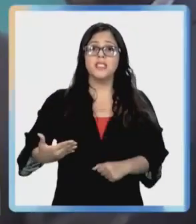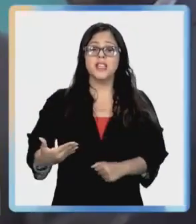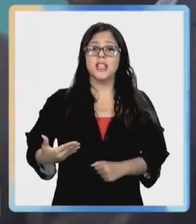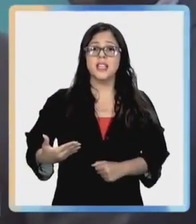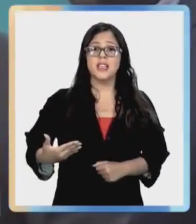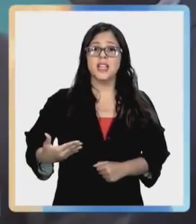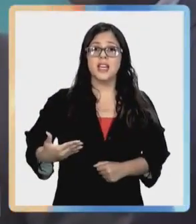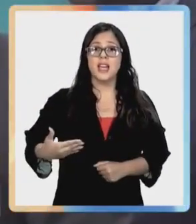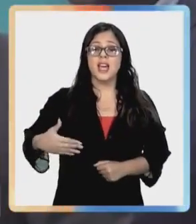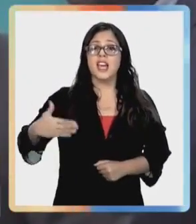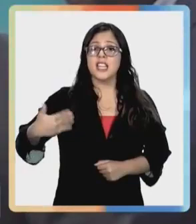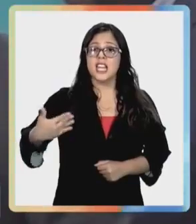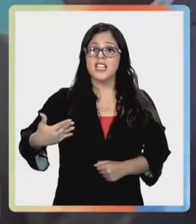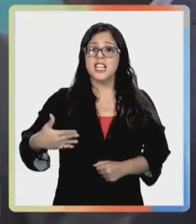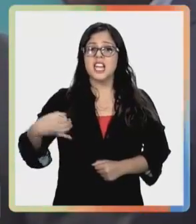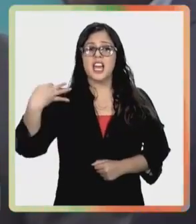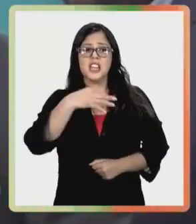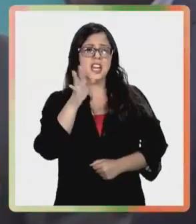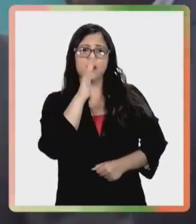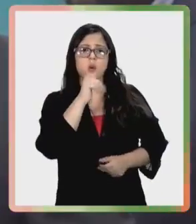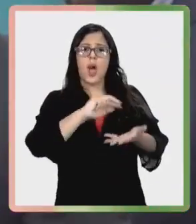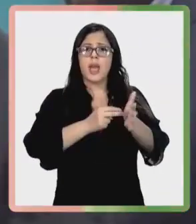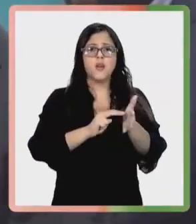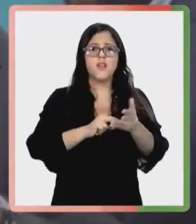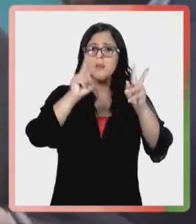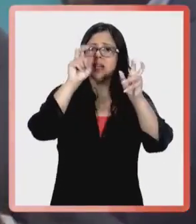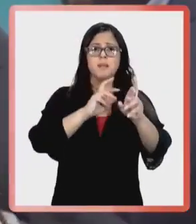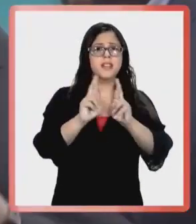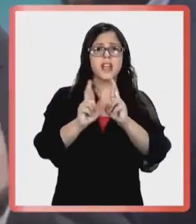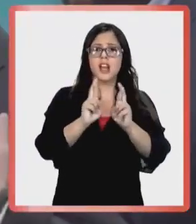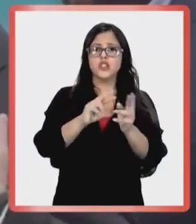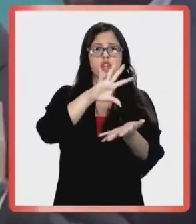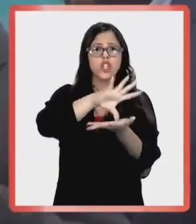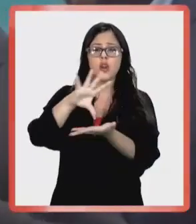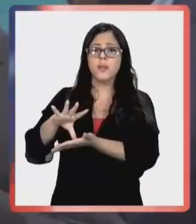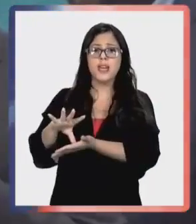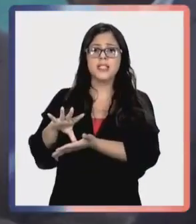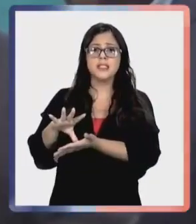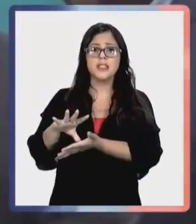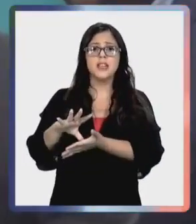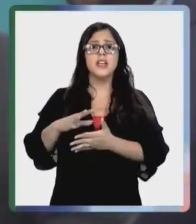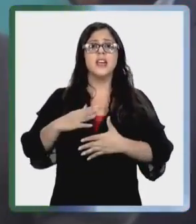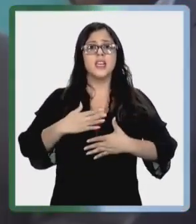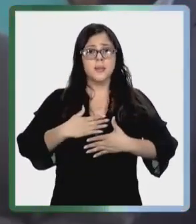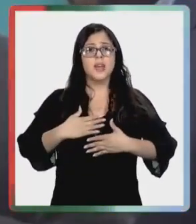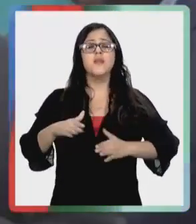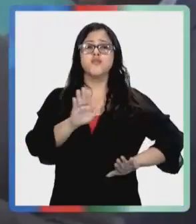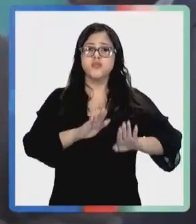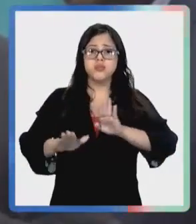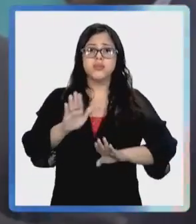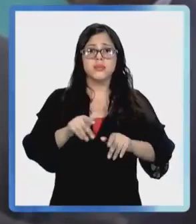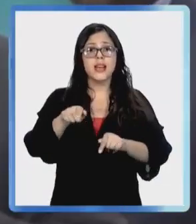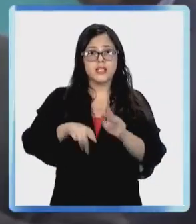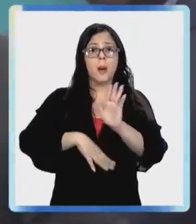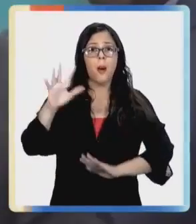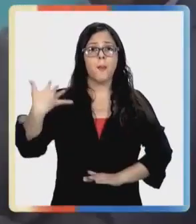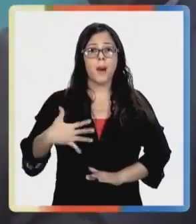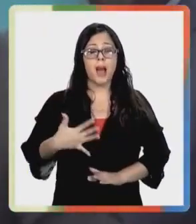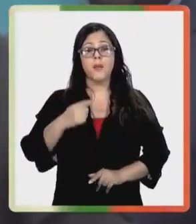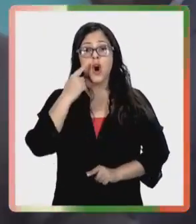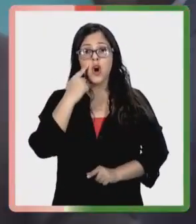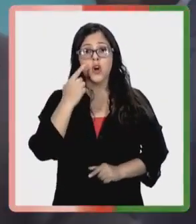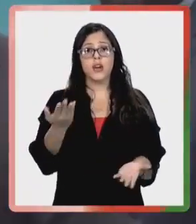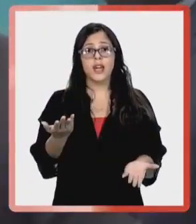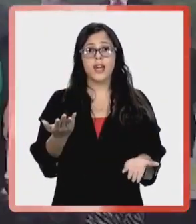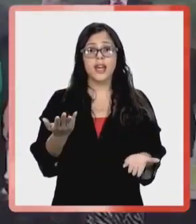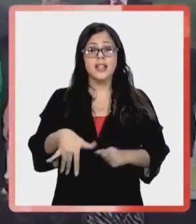declaraciones del presidente Fernández en donde le baja completamente el perfil y dice que no hay ningún problema en torno a las relaciones entre los estados, que es lo que a me corresponde resguardar. Eso